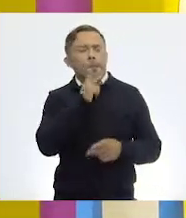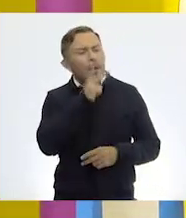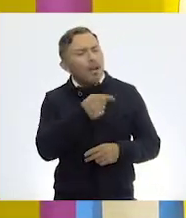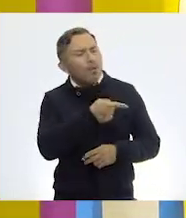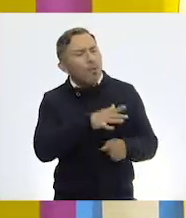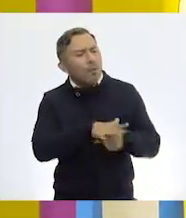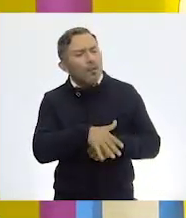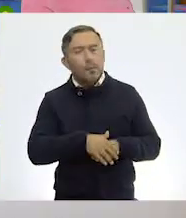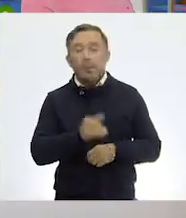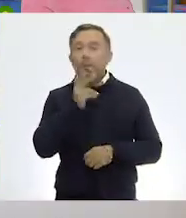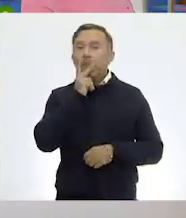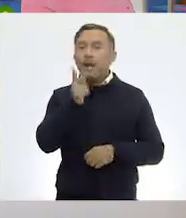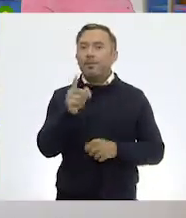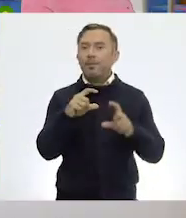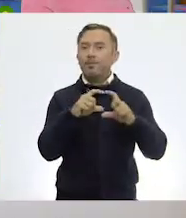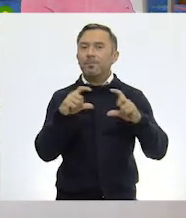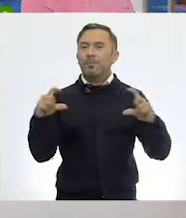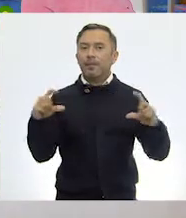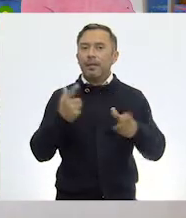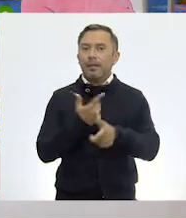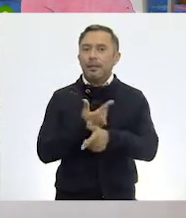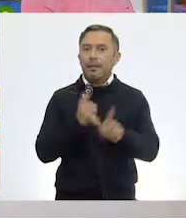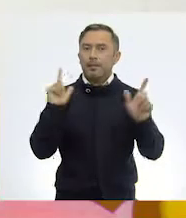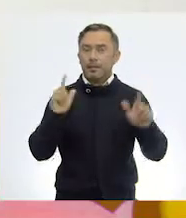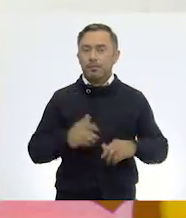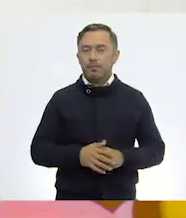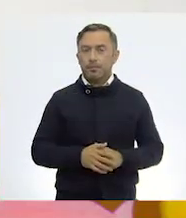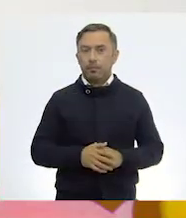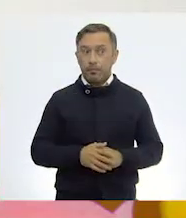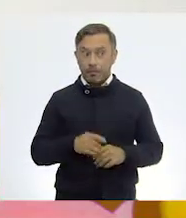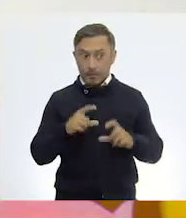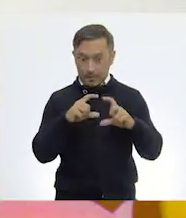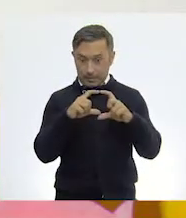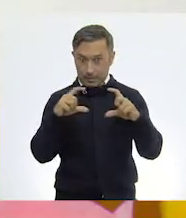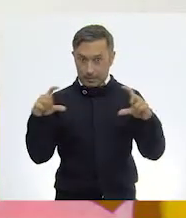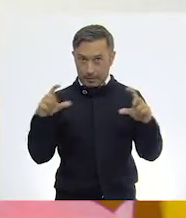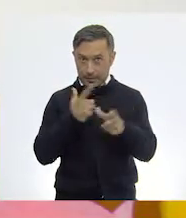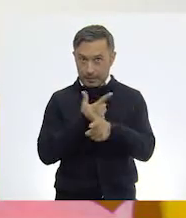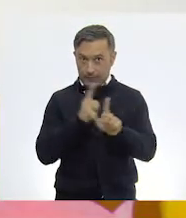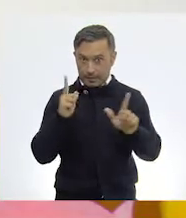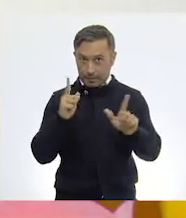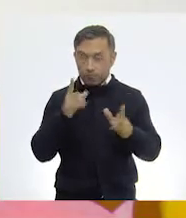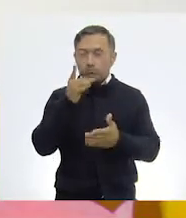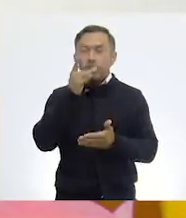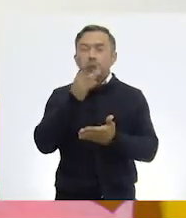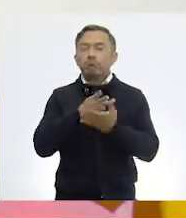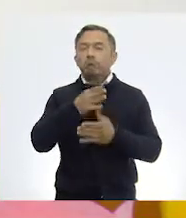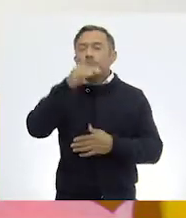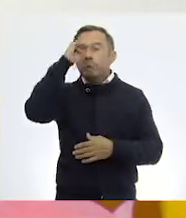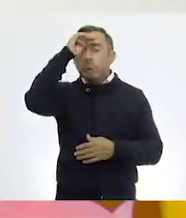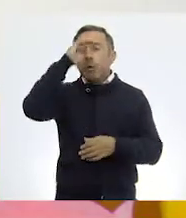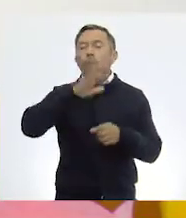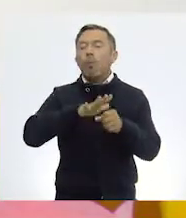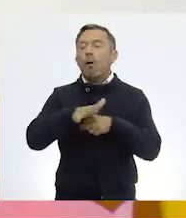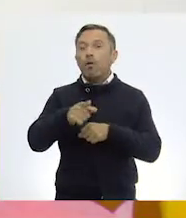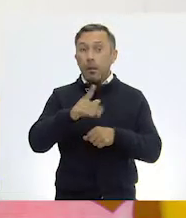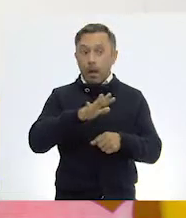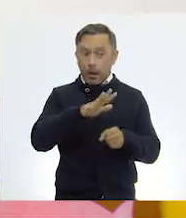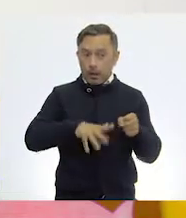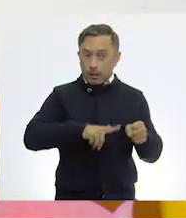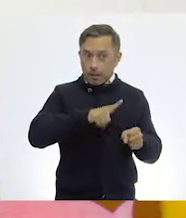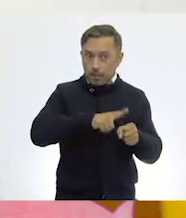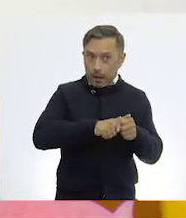Libres corresponde a animales domésticos o silvestres. ¿Qué animal vive en completa libertad sin